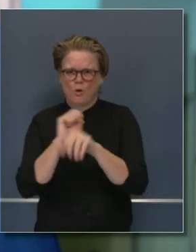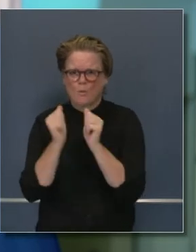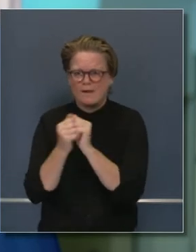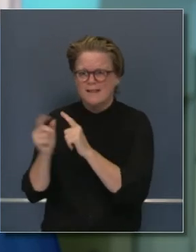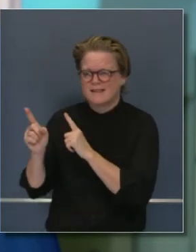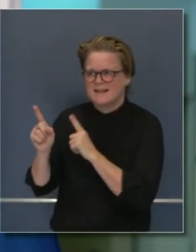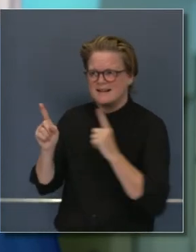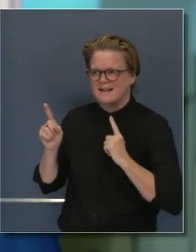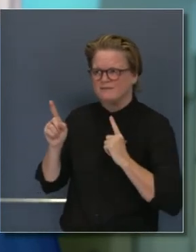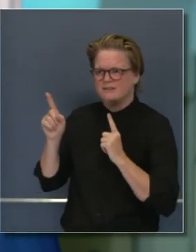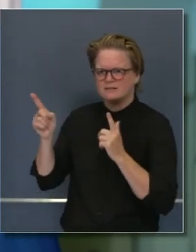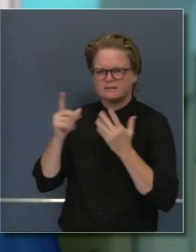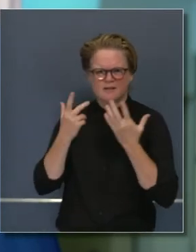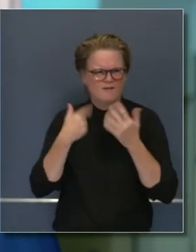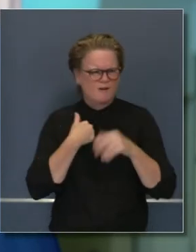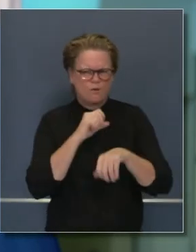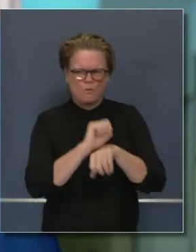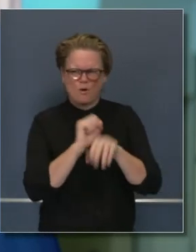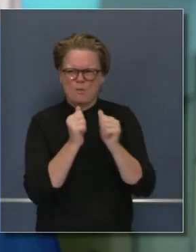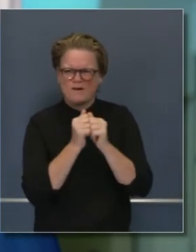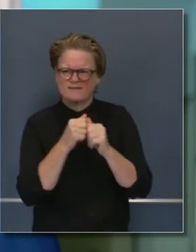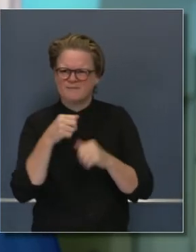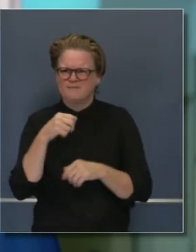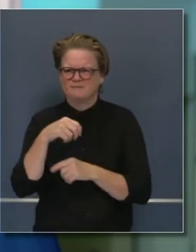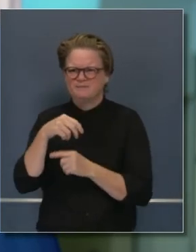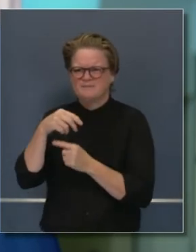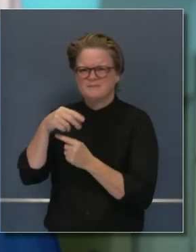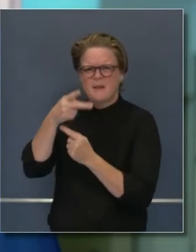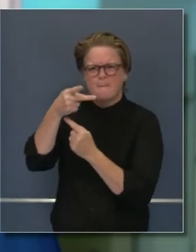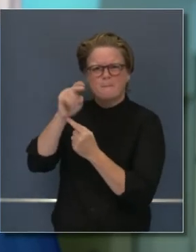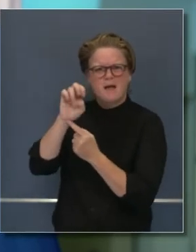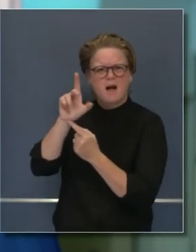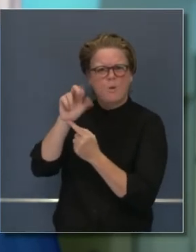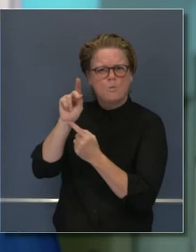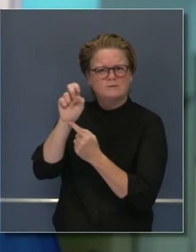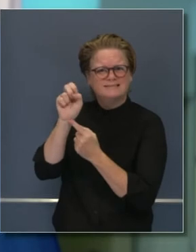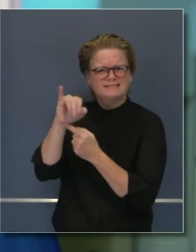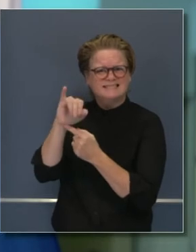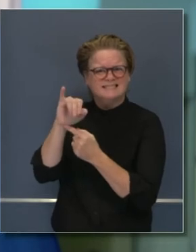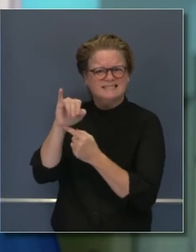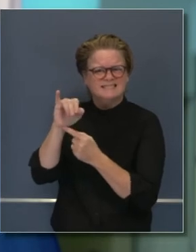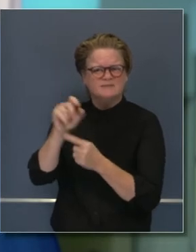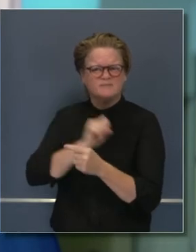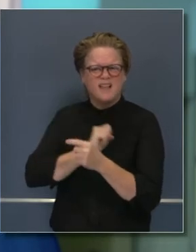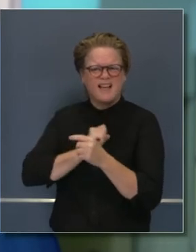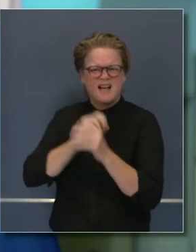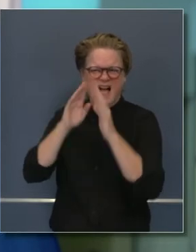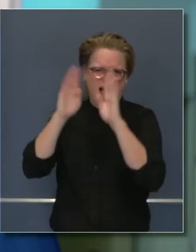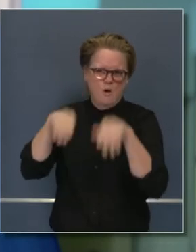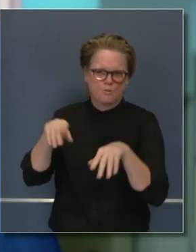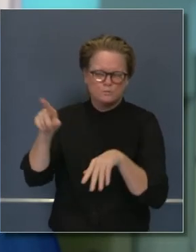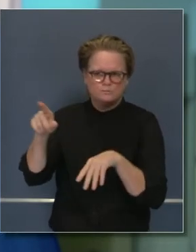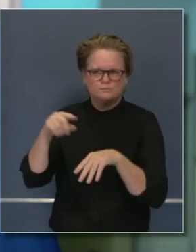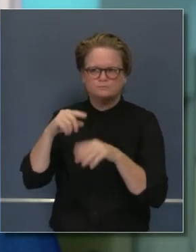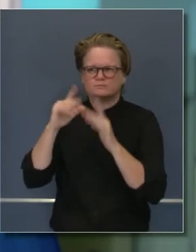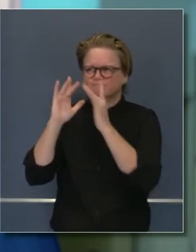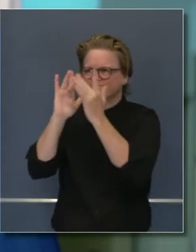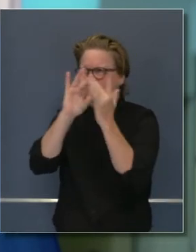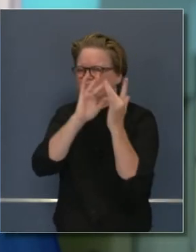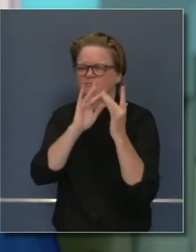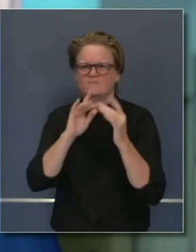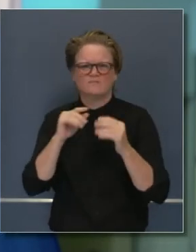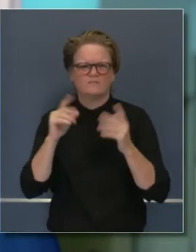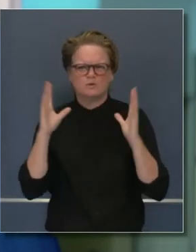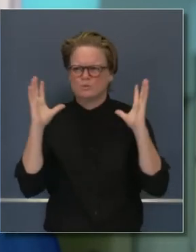Así hablaremos con la presidente del Senado, Pelosi, y el nuevo presidente electo Biden, para hablar de